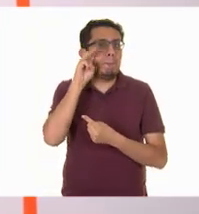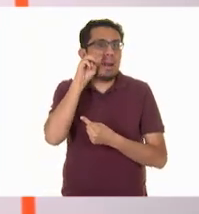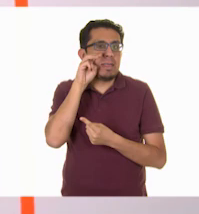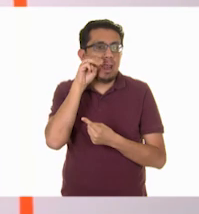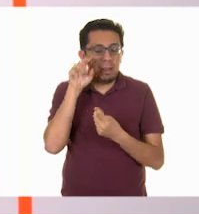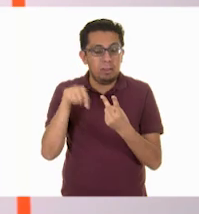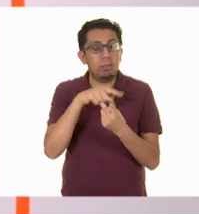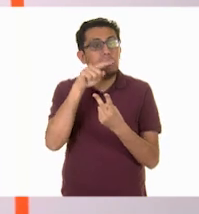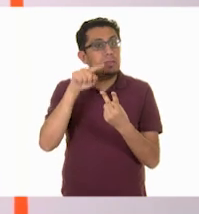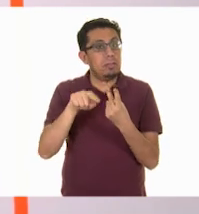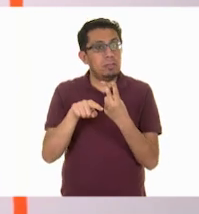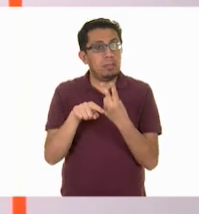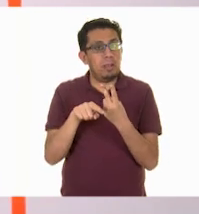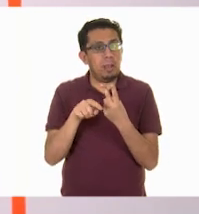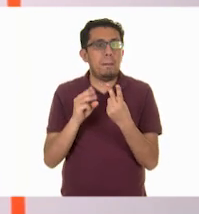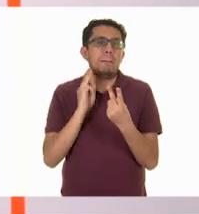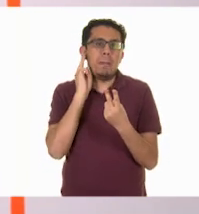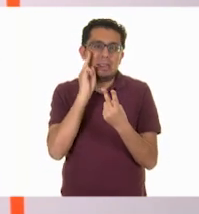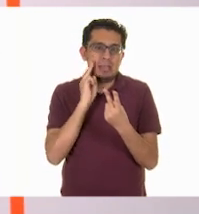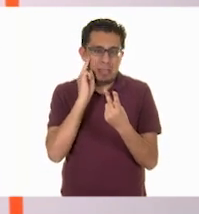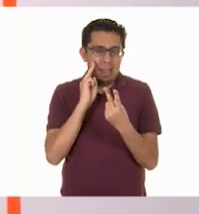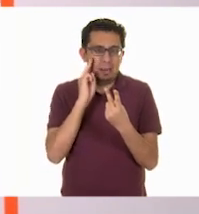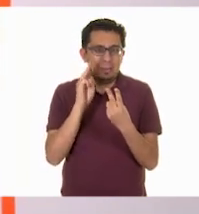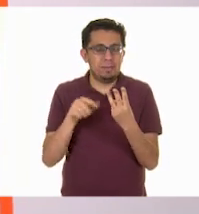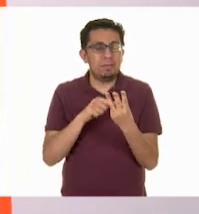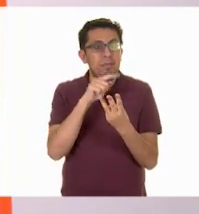Segundo, manzano.